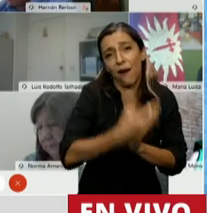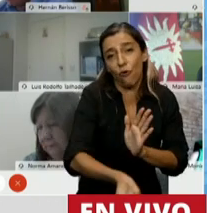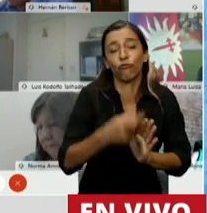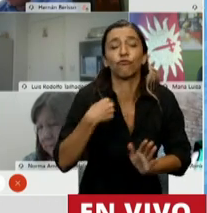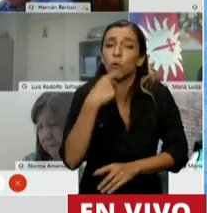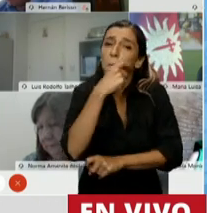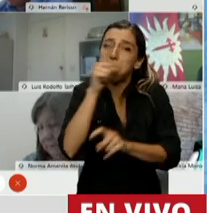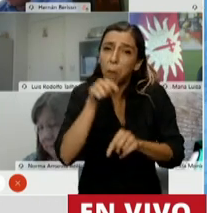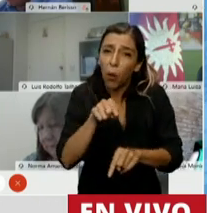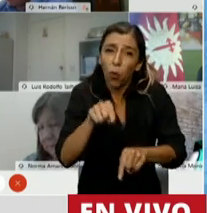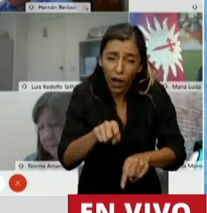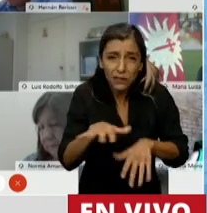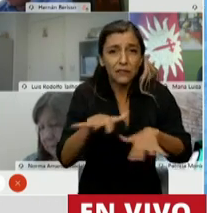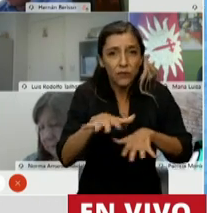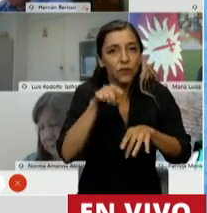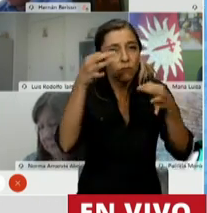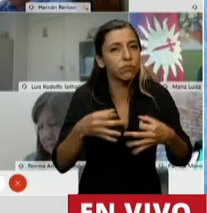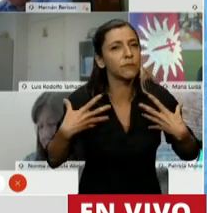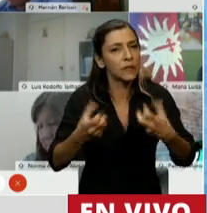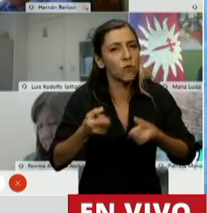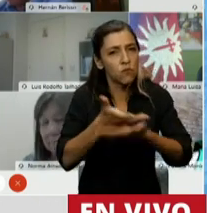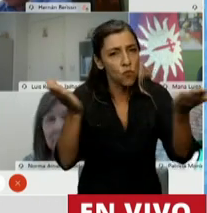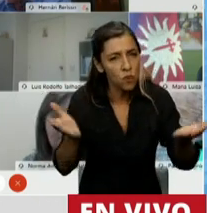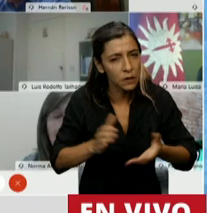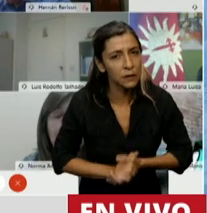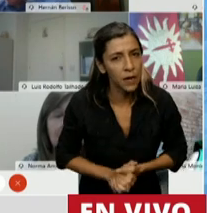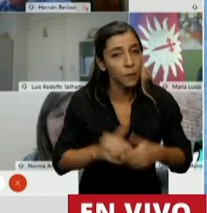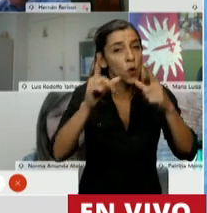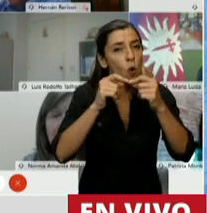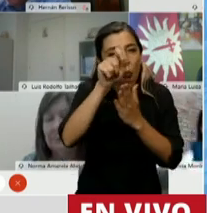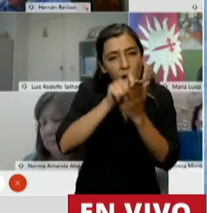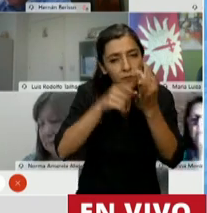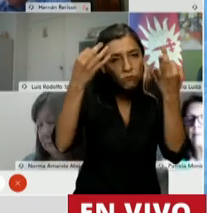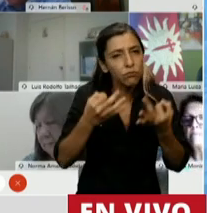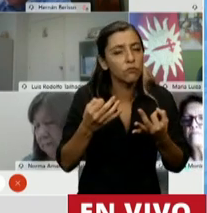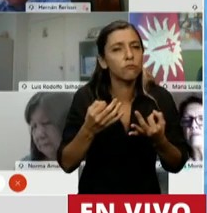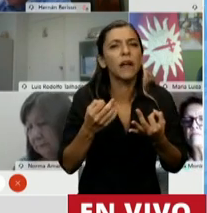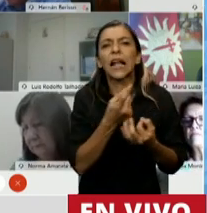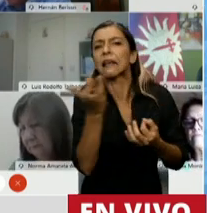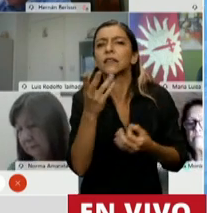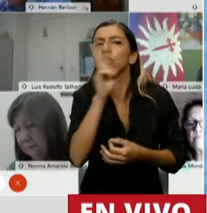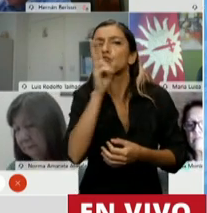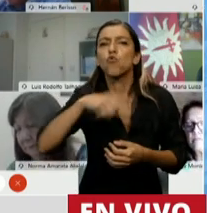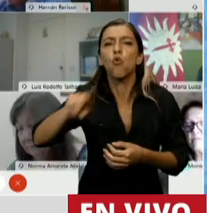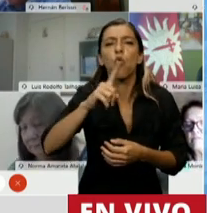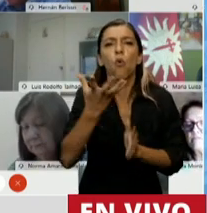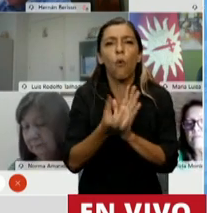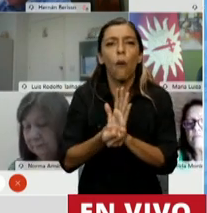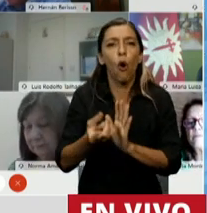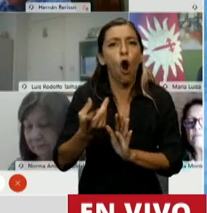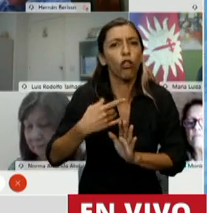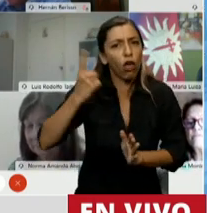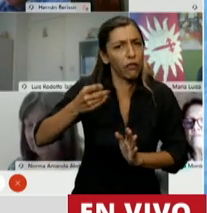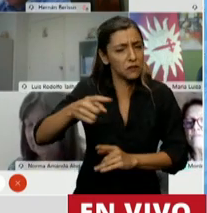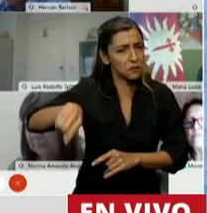pública? No existe estadísticas precisas acerca de la letalidad de mujeres en ocasión de abortos voluntarios, pero no es